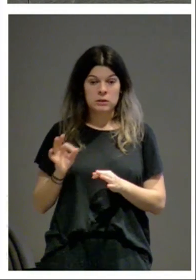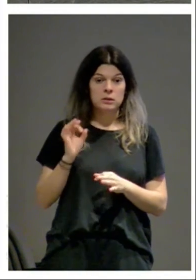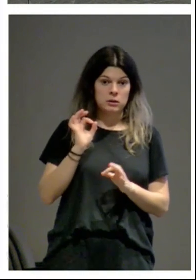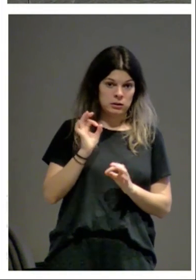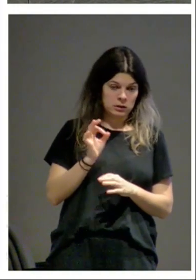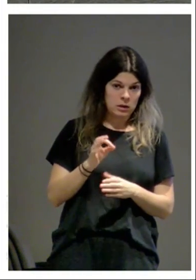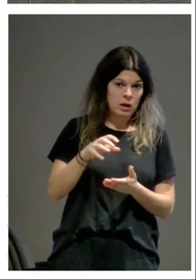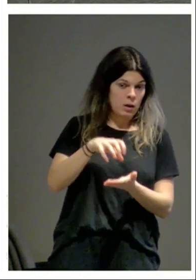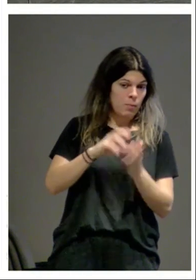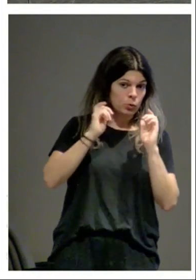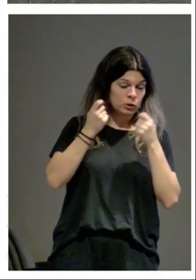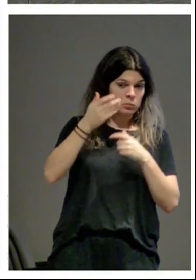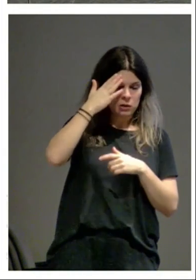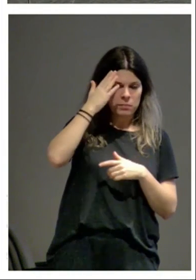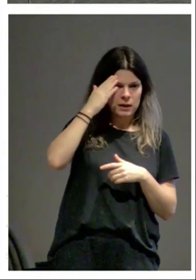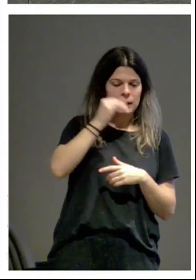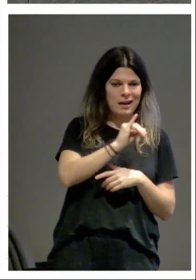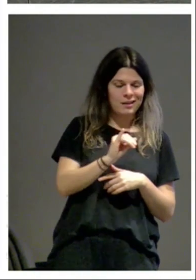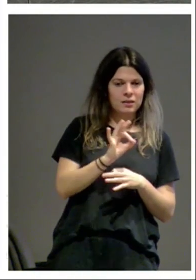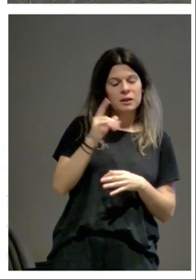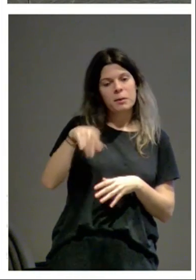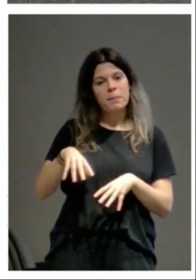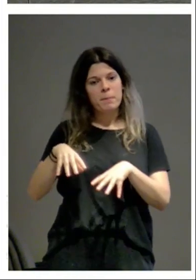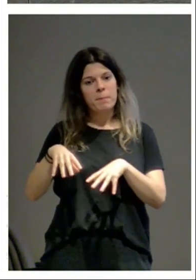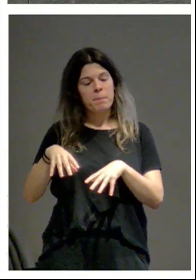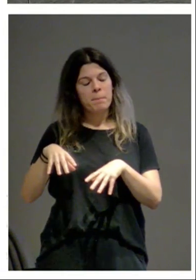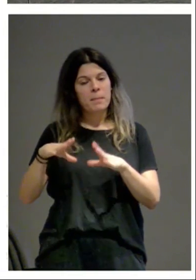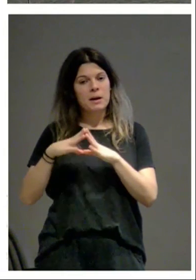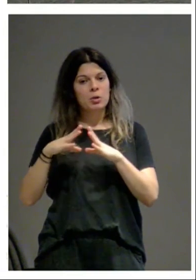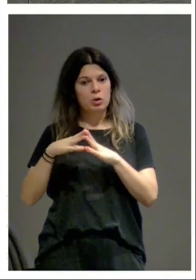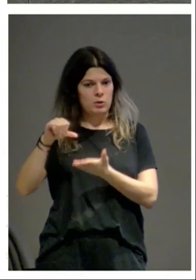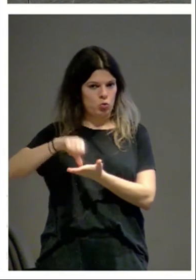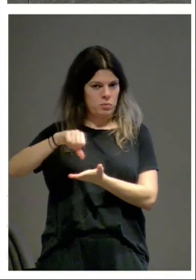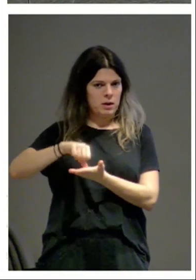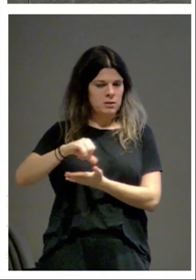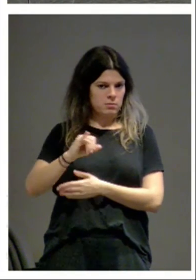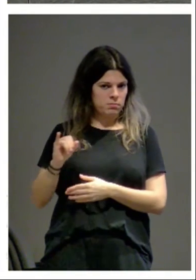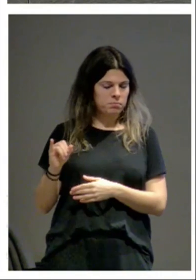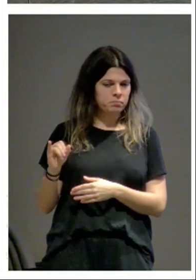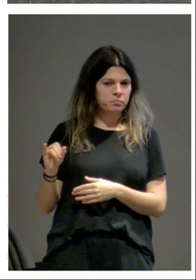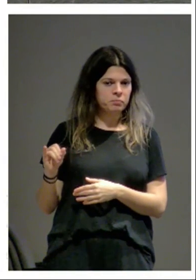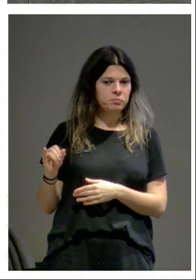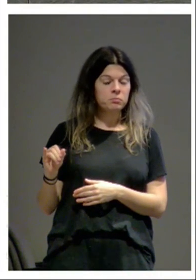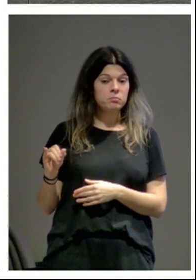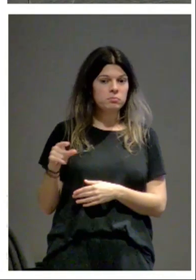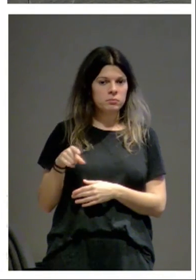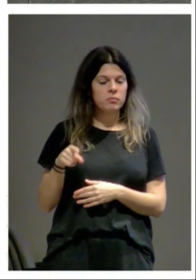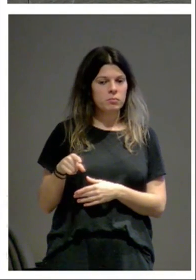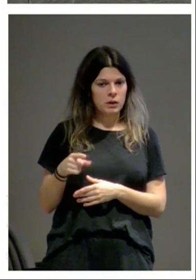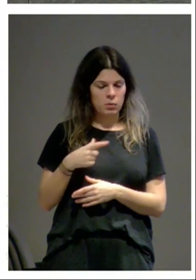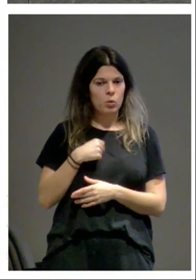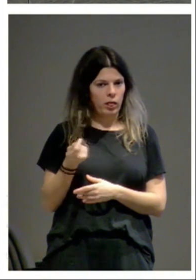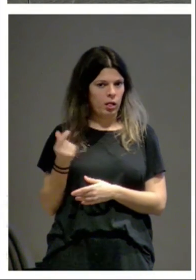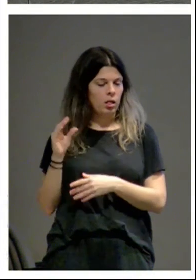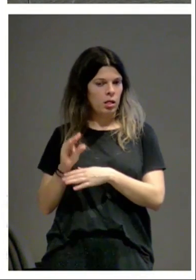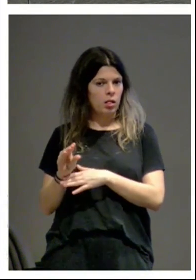o sea los monasterios principales y las parroquias urbanas las parroquias urbanas donde había medios económicos